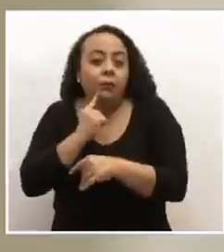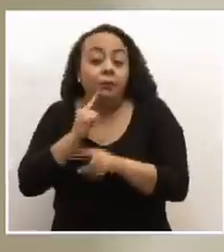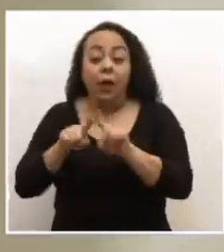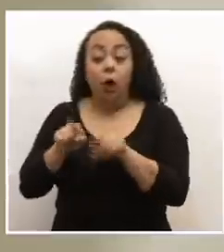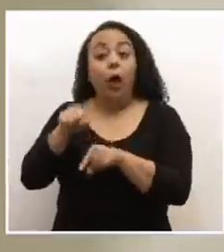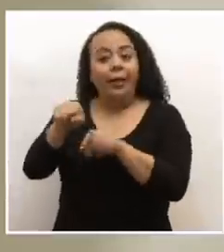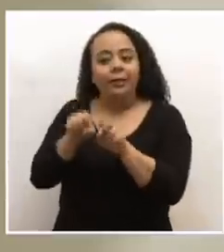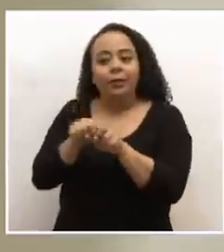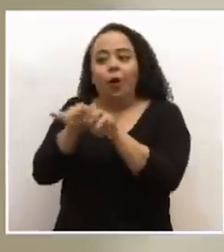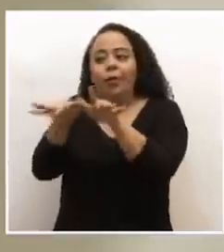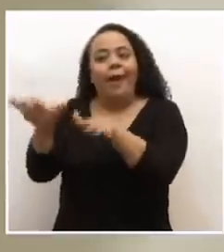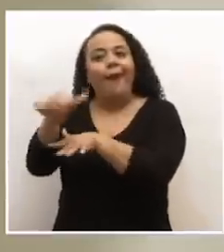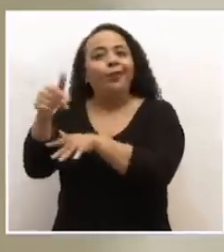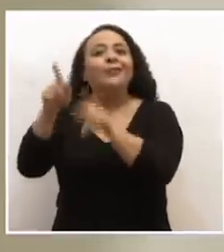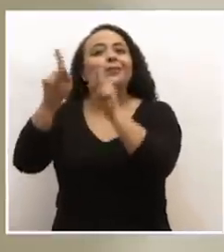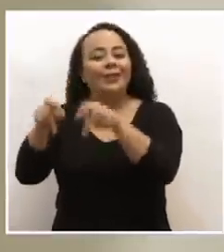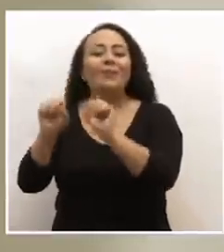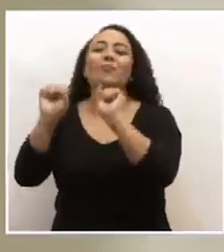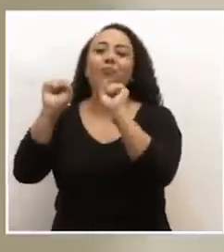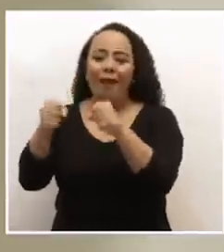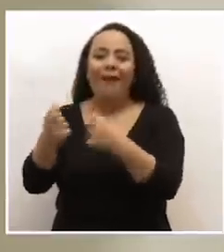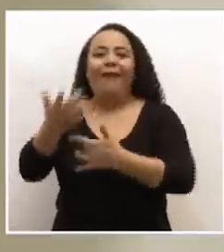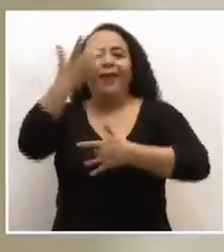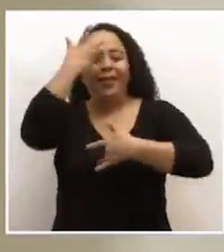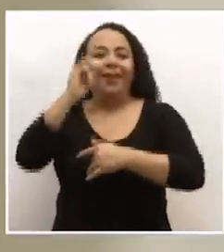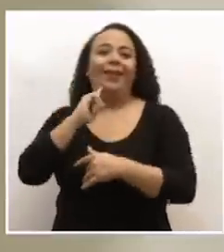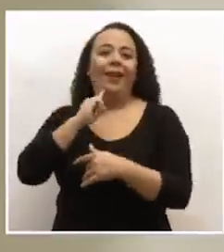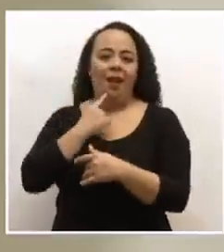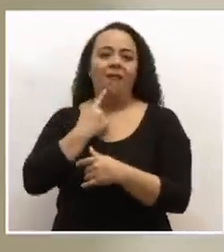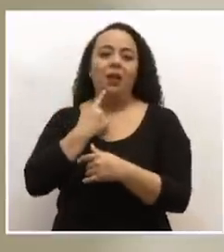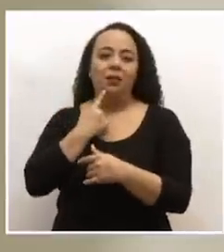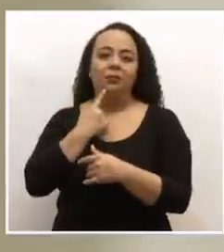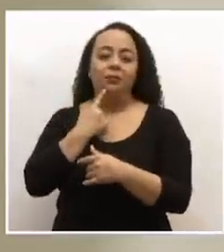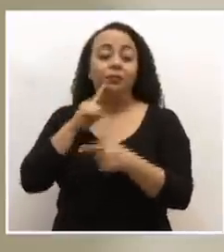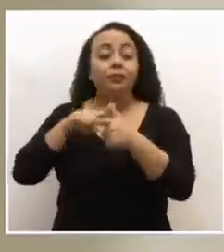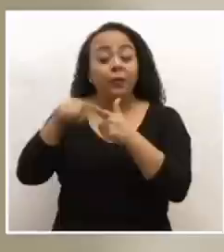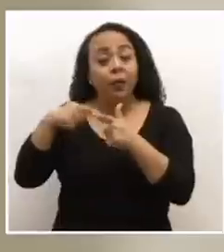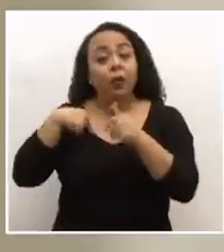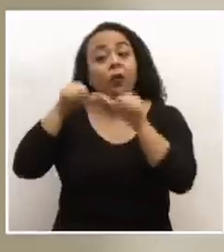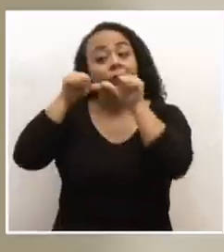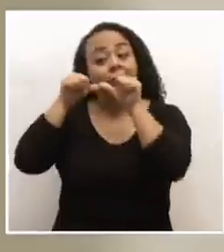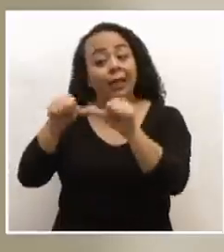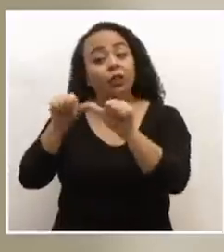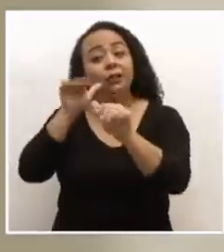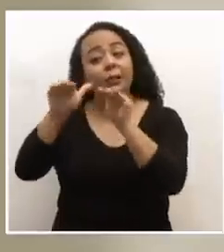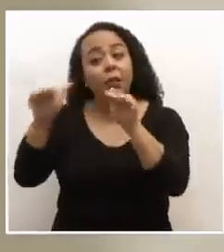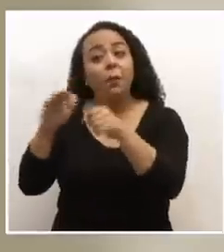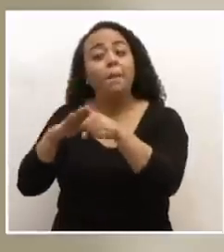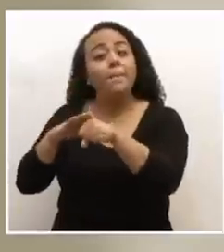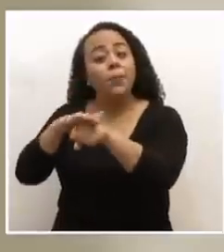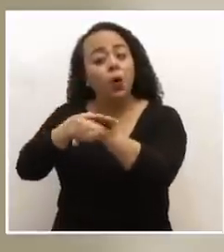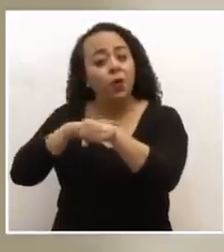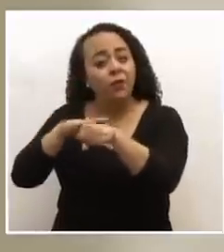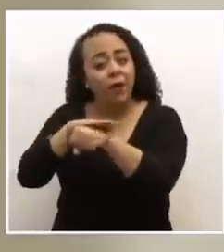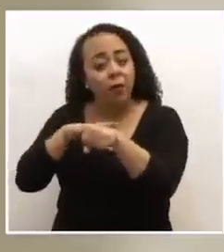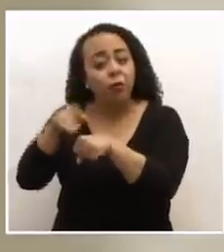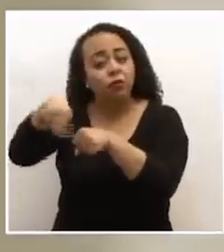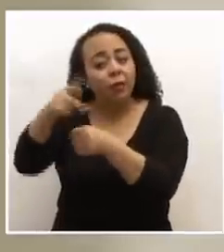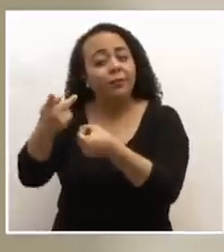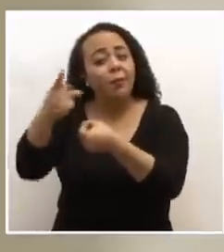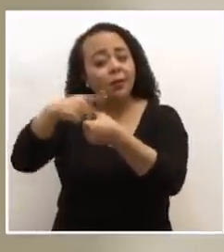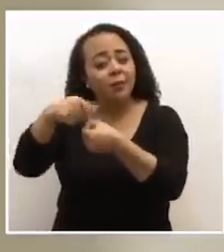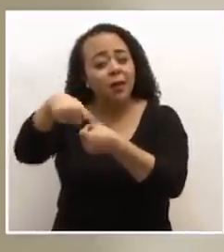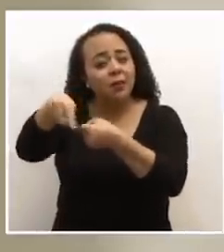esas van a contagiar a otras personas que sí van a tener enfermedad grave. Entonces, yo sigo aquí llamando a que, por favor, los que participan en esas